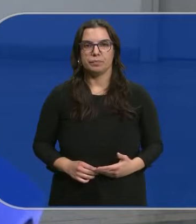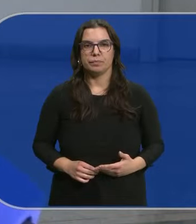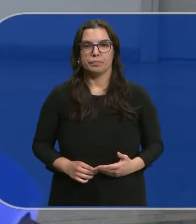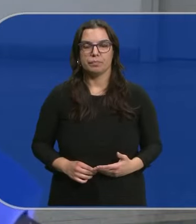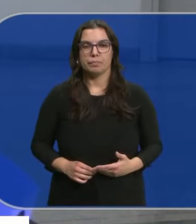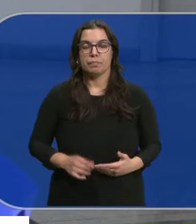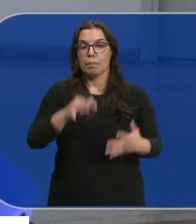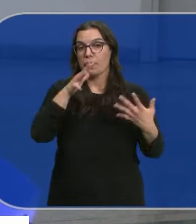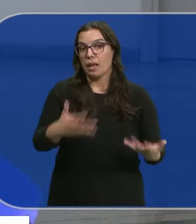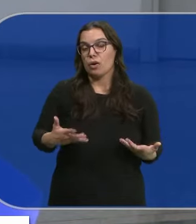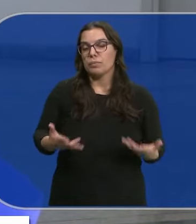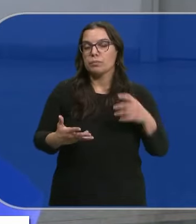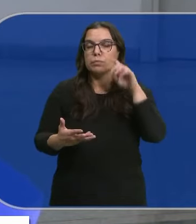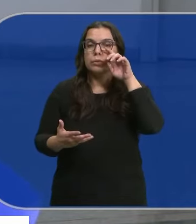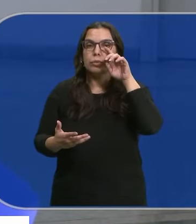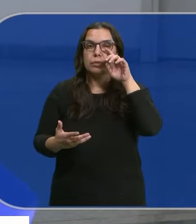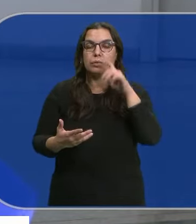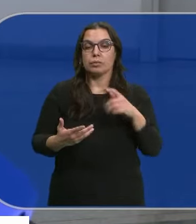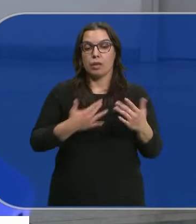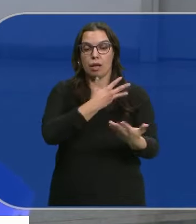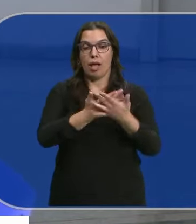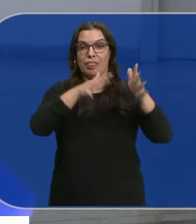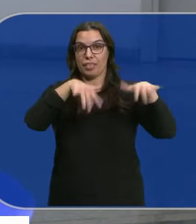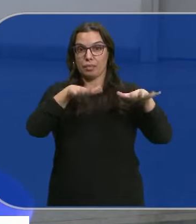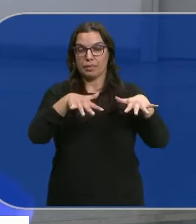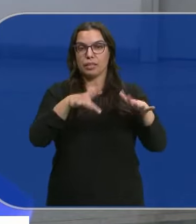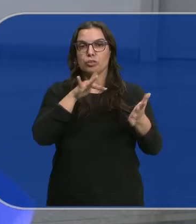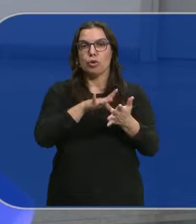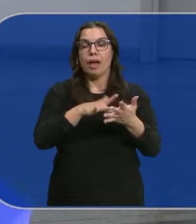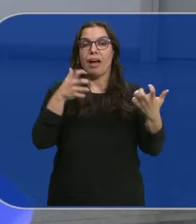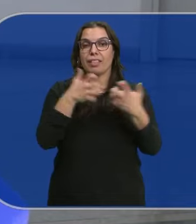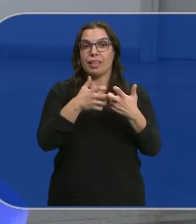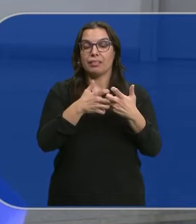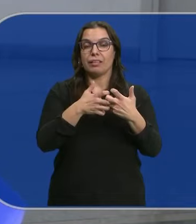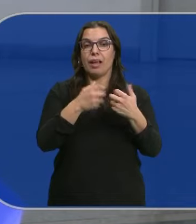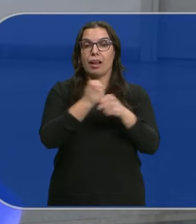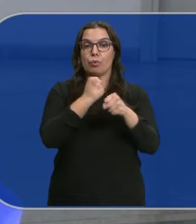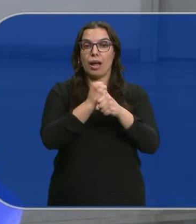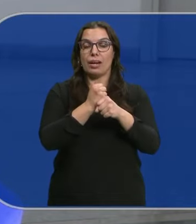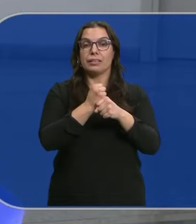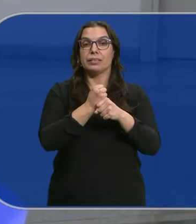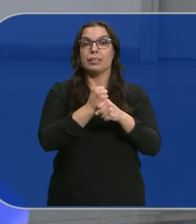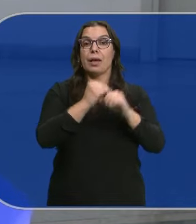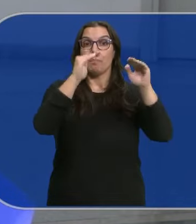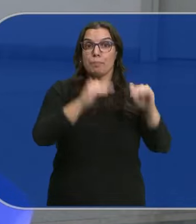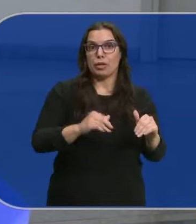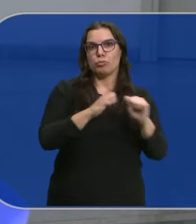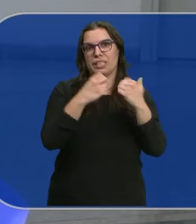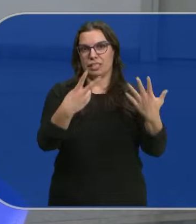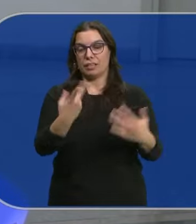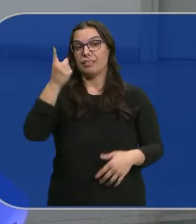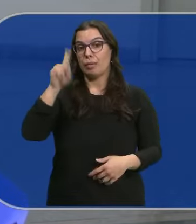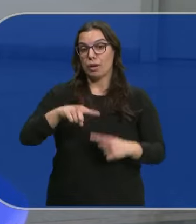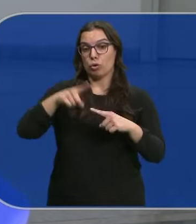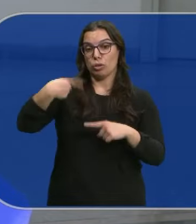Tenemos ahora mismo En el conjunto De los 10 meses 27 accidentes graves Menos que el año pasado Y los accidentes mortales También se están